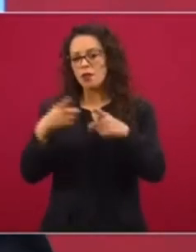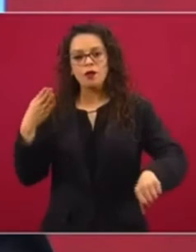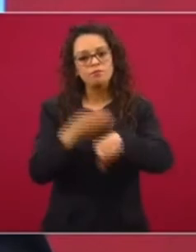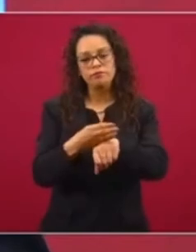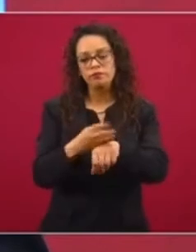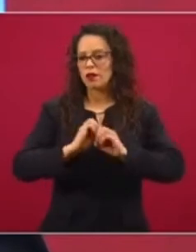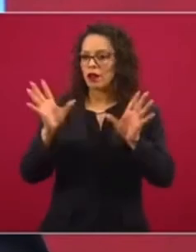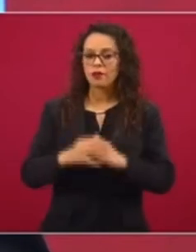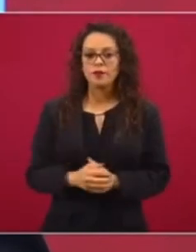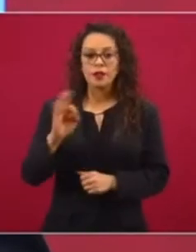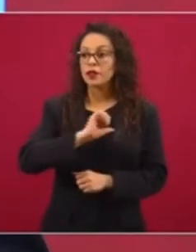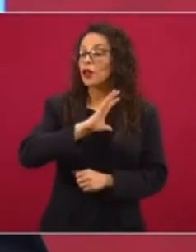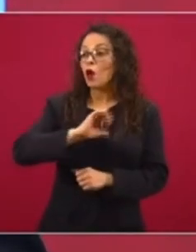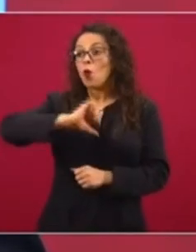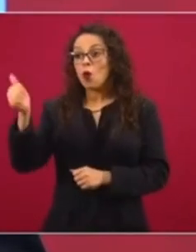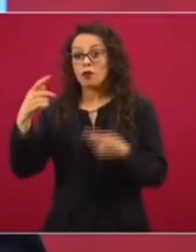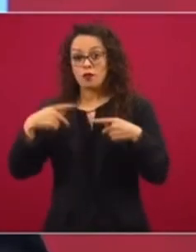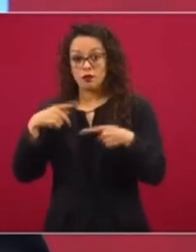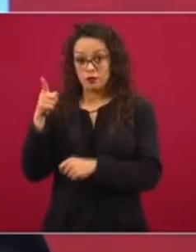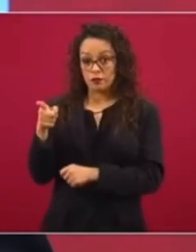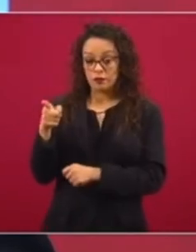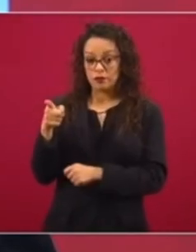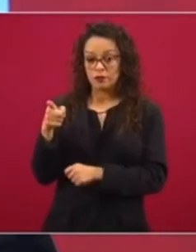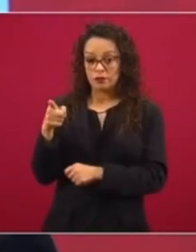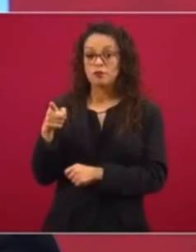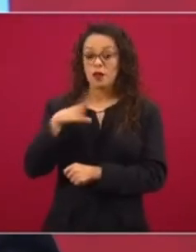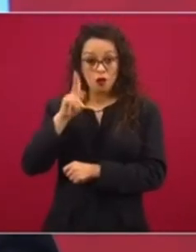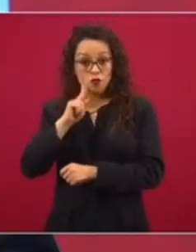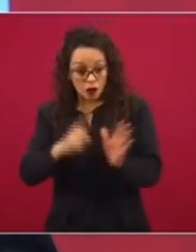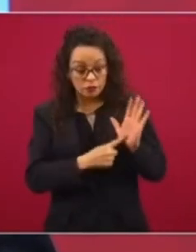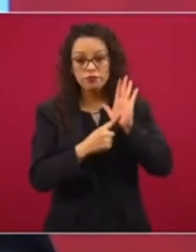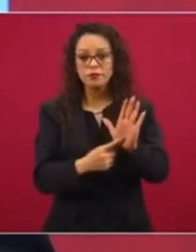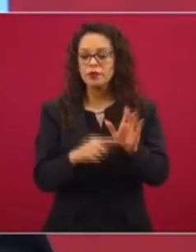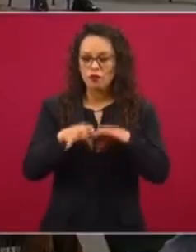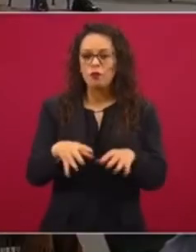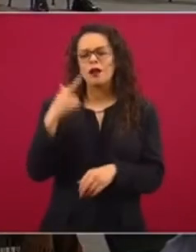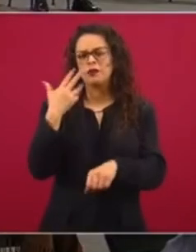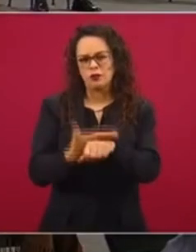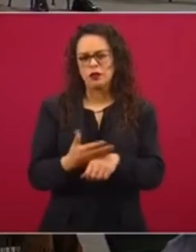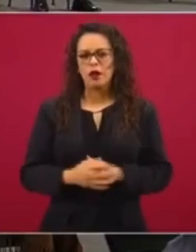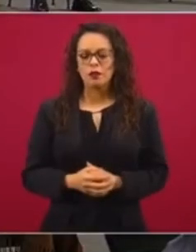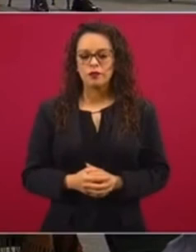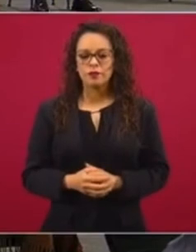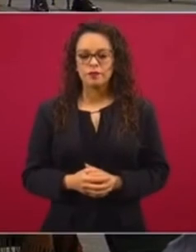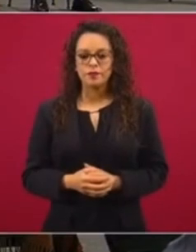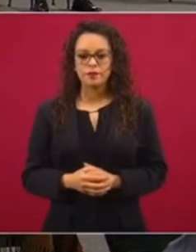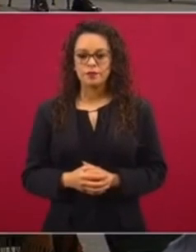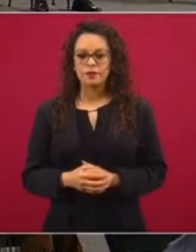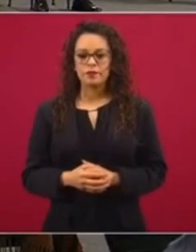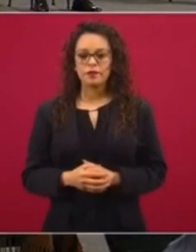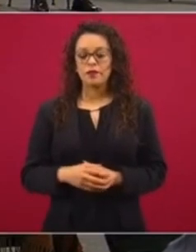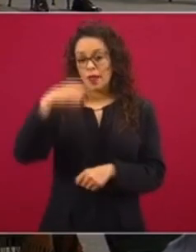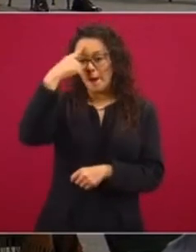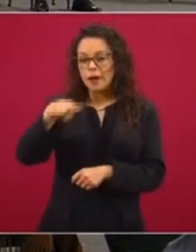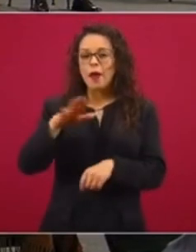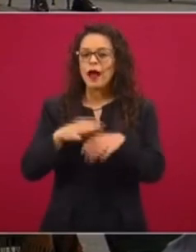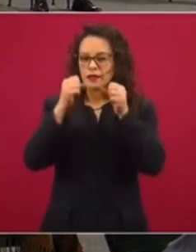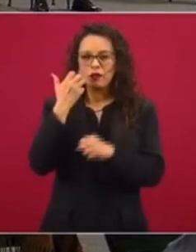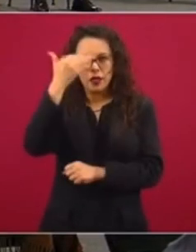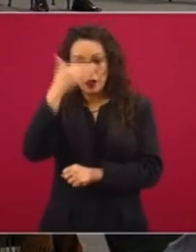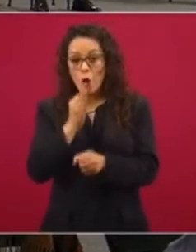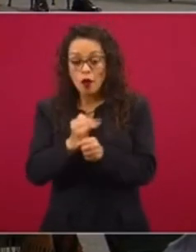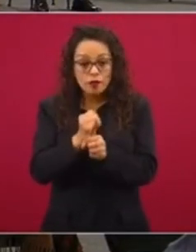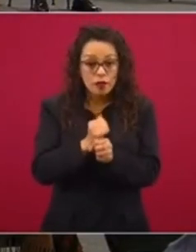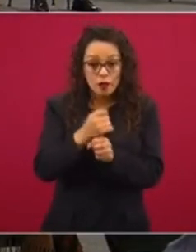otros oficiales involucrados y se prueba, que se le castigue. ¿En este momento no lo investigan a Cienfuegos? ¿En un futuro